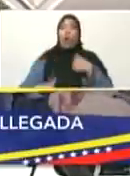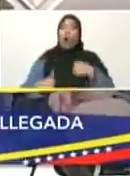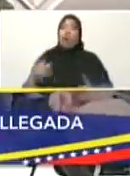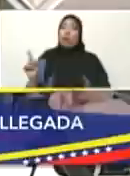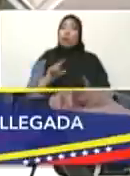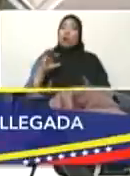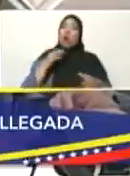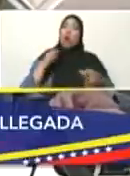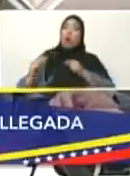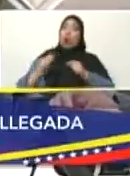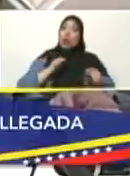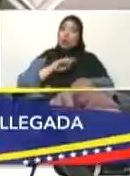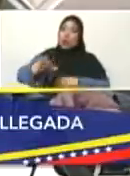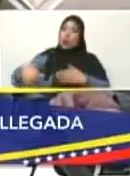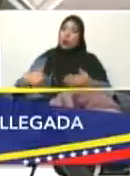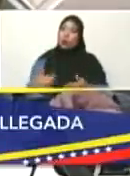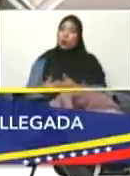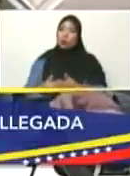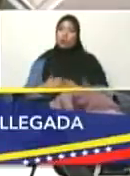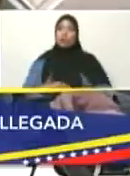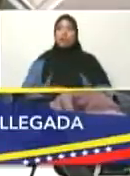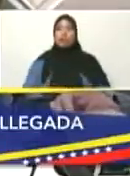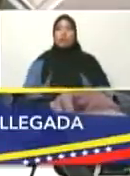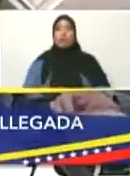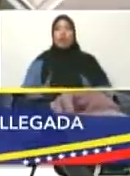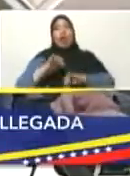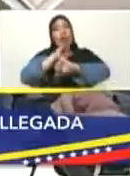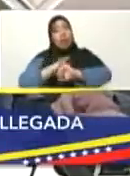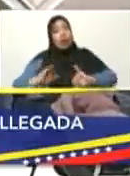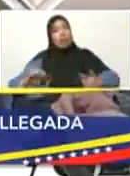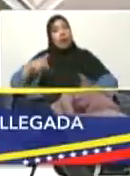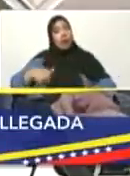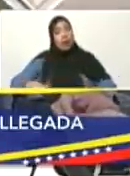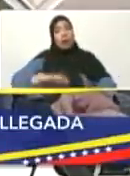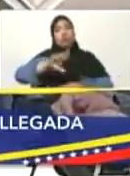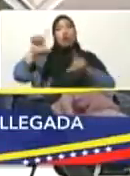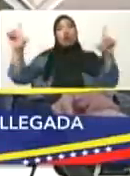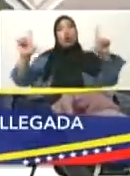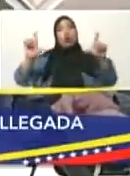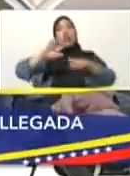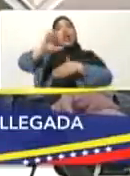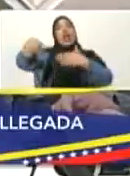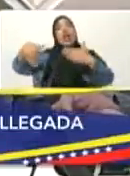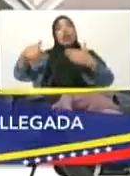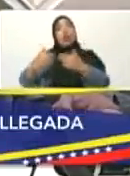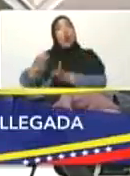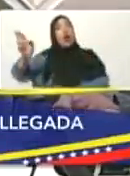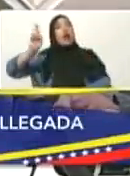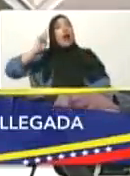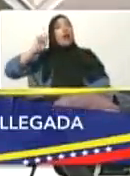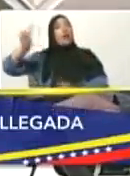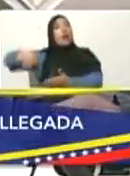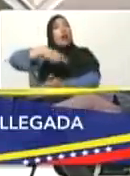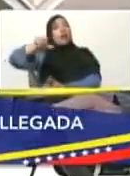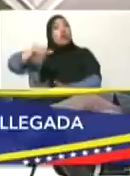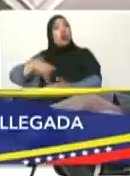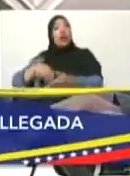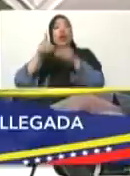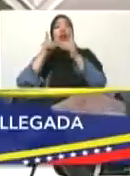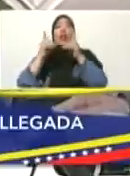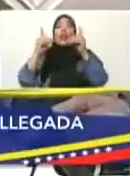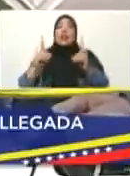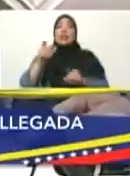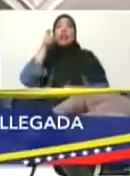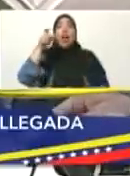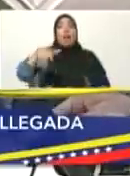máxima. Con esto, terminamos esta cadena nacional de radio y televisión. Deseándole a nuestro